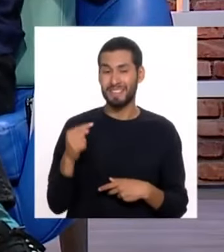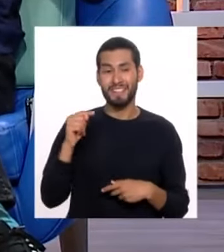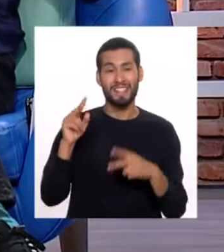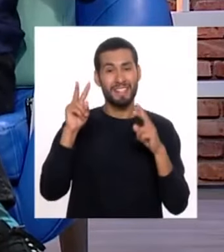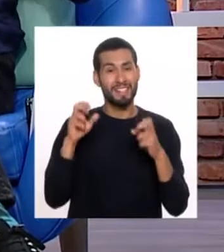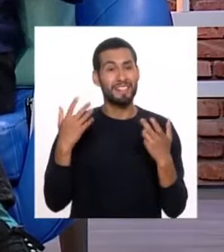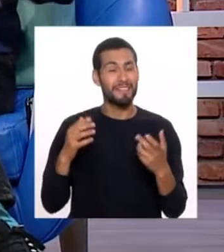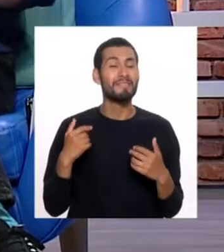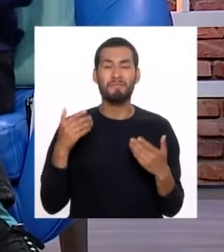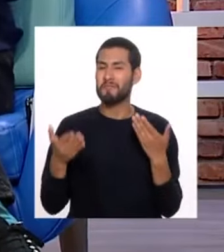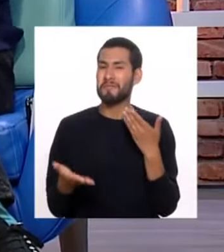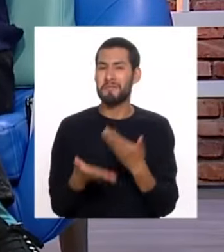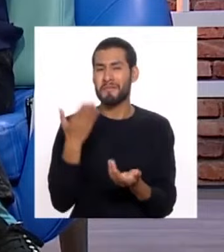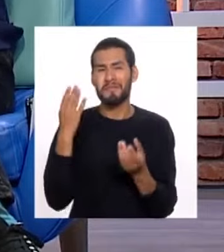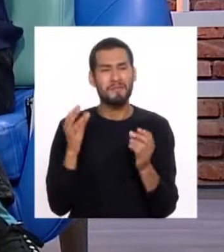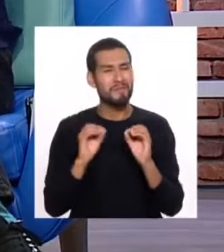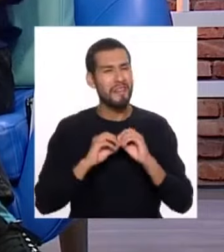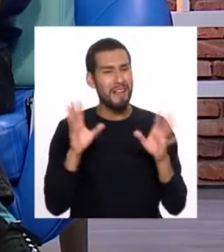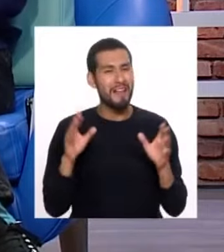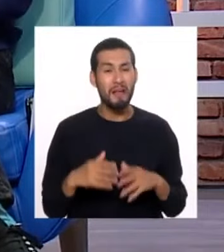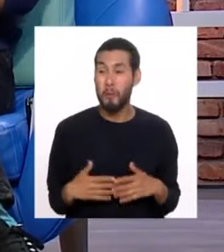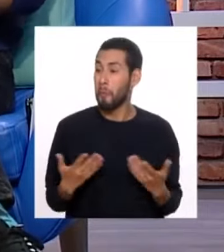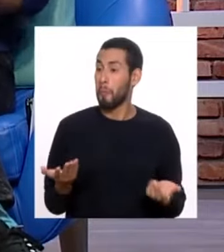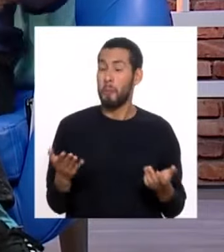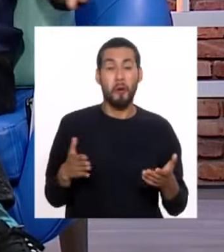temas de verdad tan sencillos que uno dice,